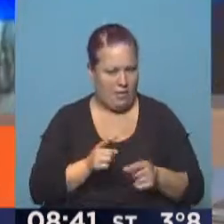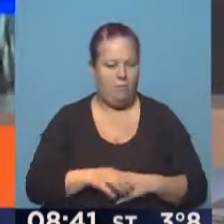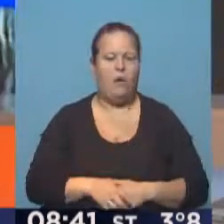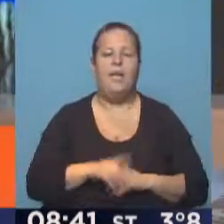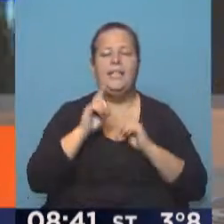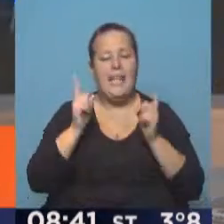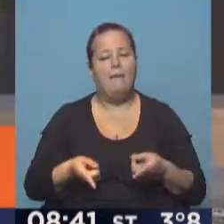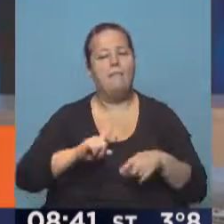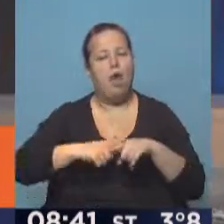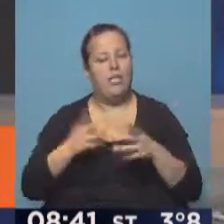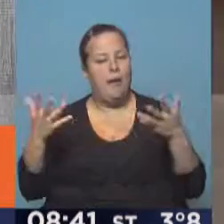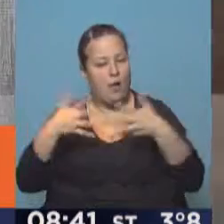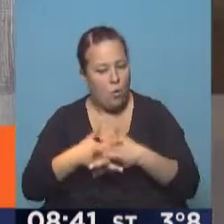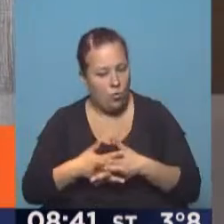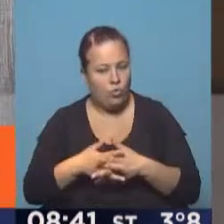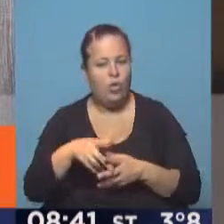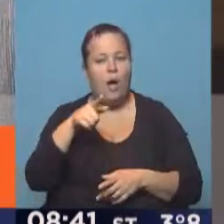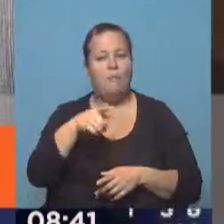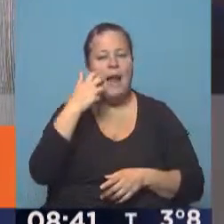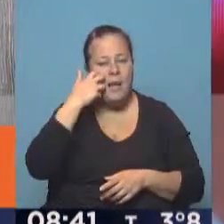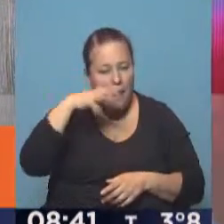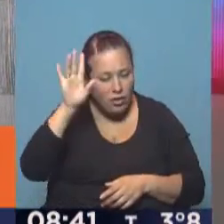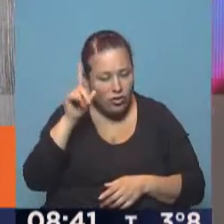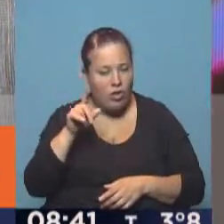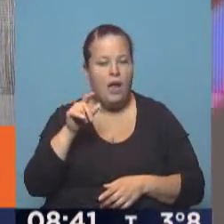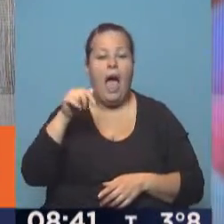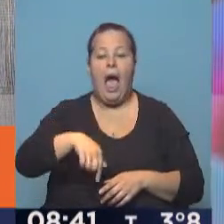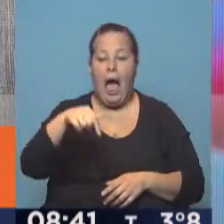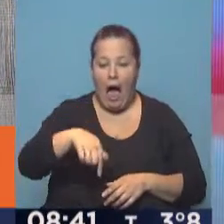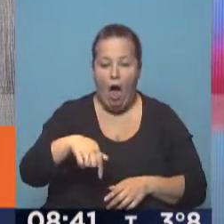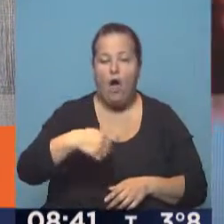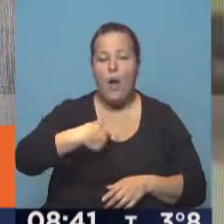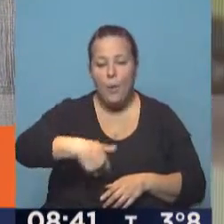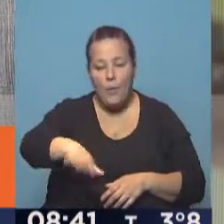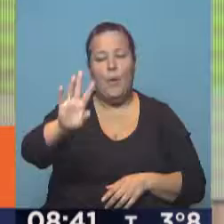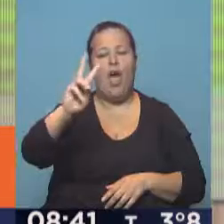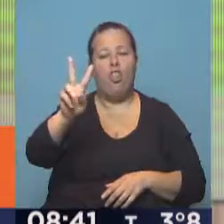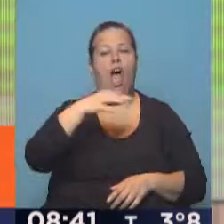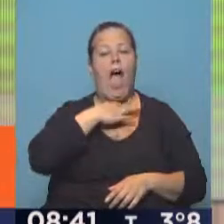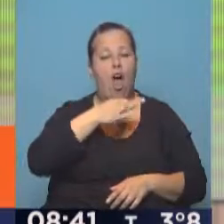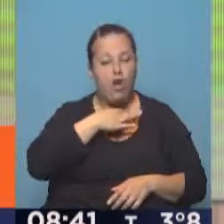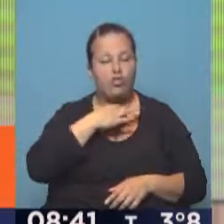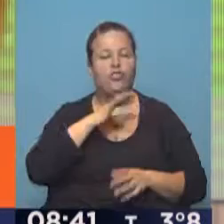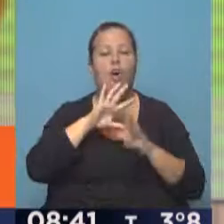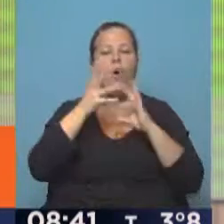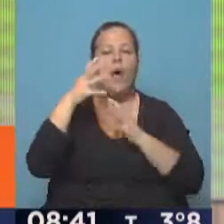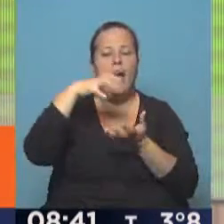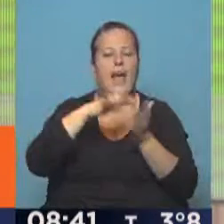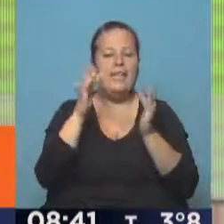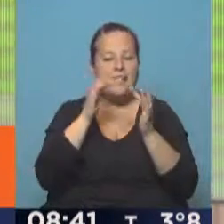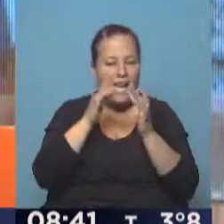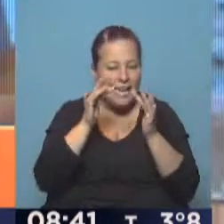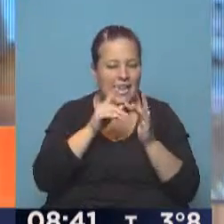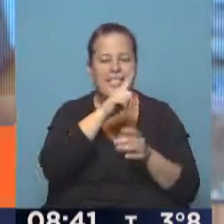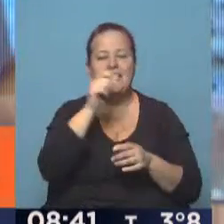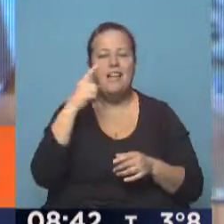además políticas de inclusión que están haciendo para los adultos mayores? En este momento estamos por lanzar el 2 de agosto una nueva plataforma para digitalizar